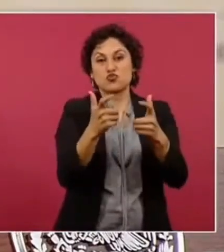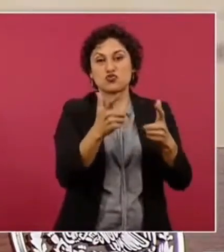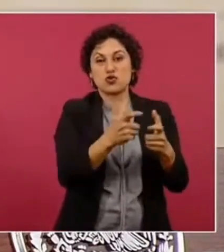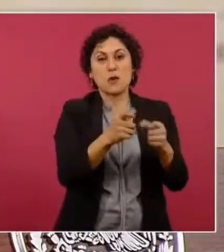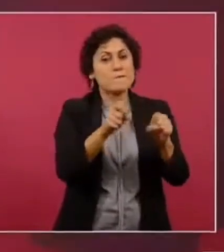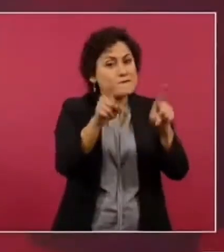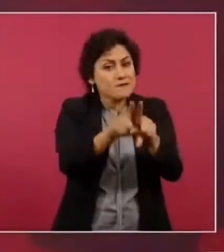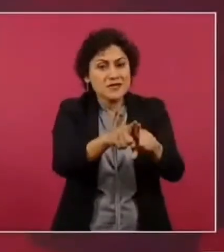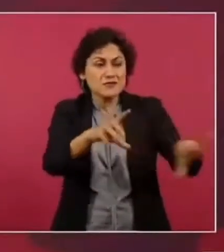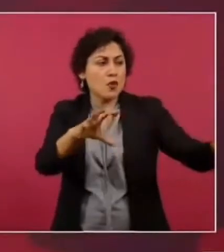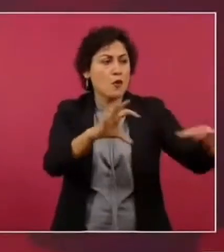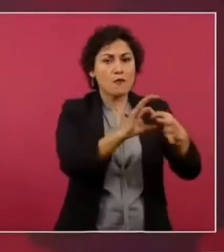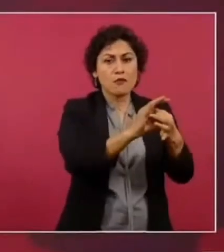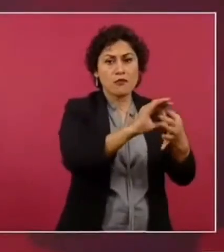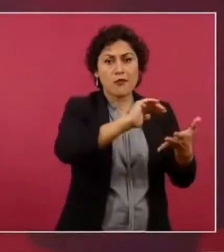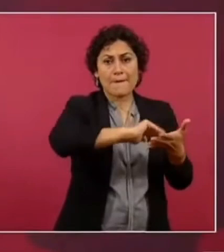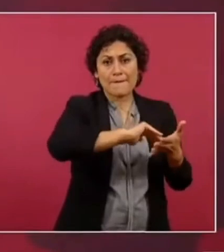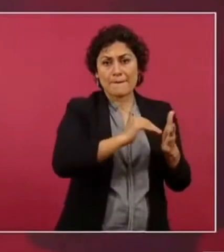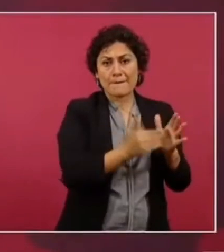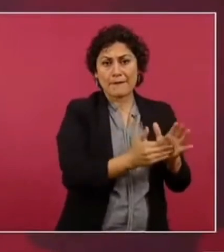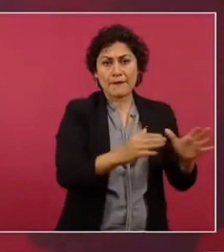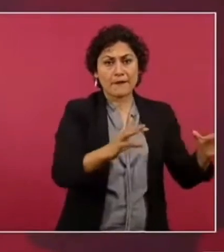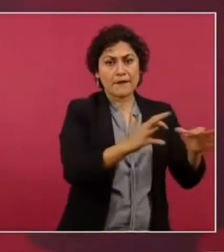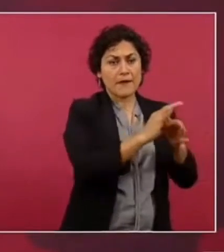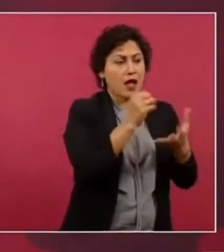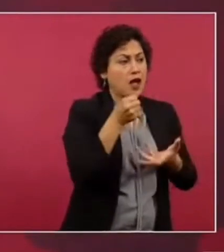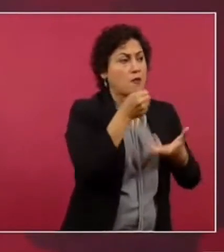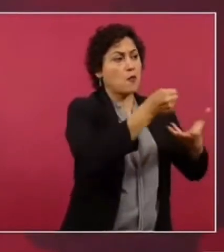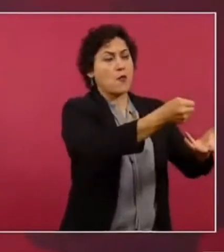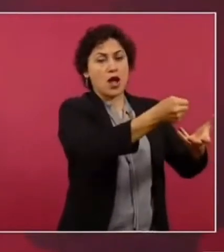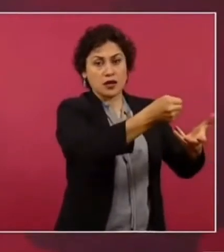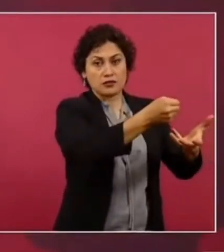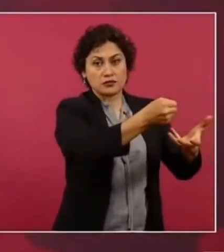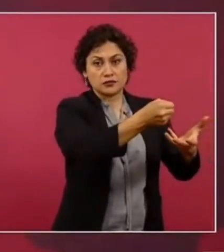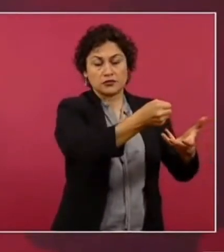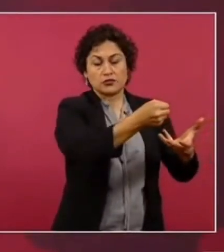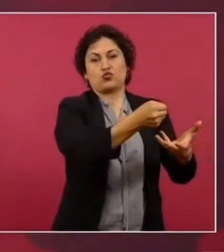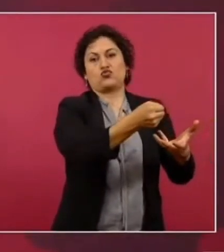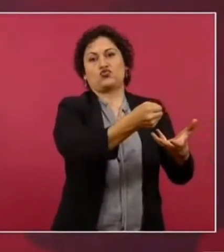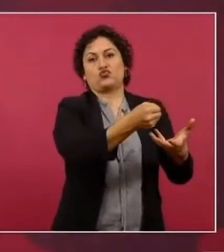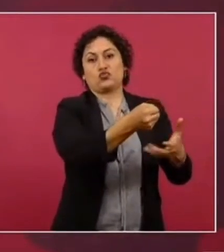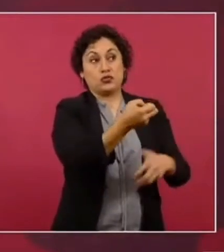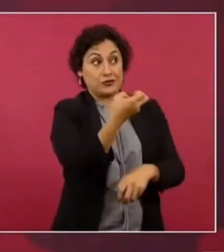por eso es muy difícil